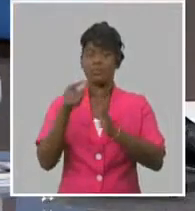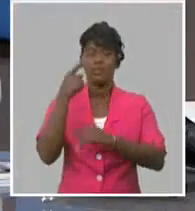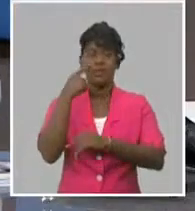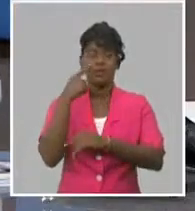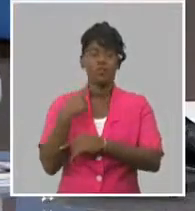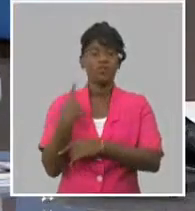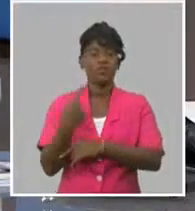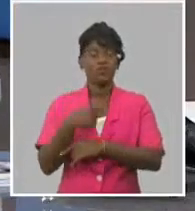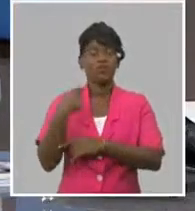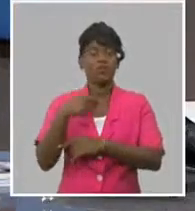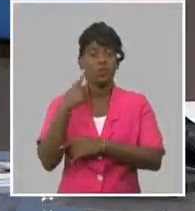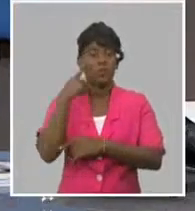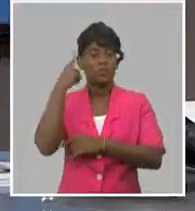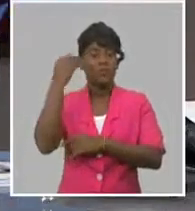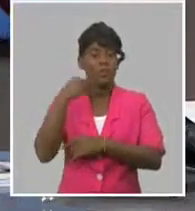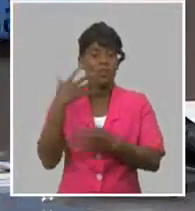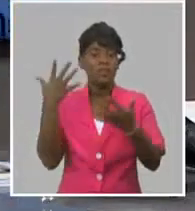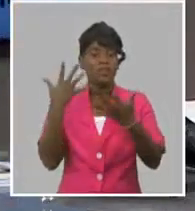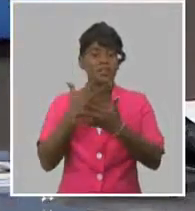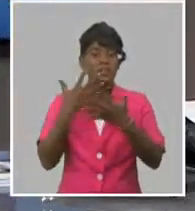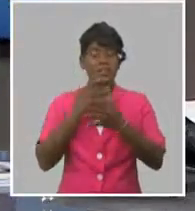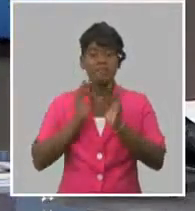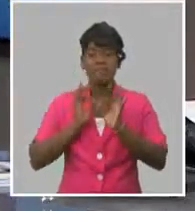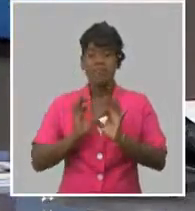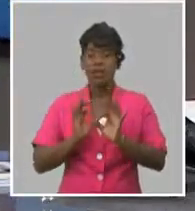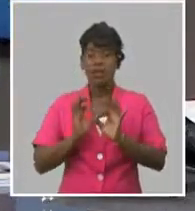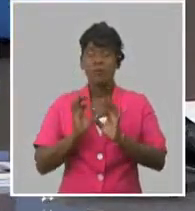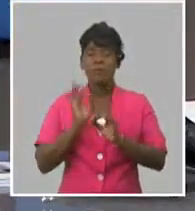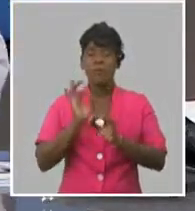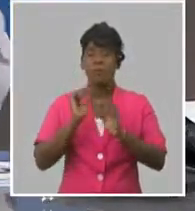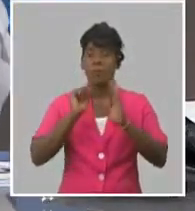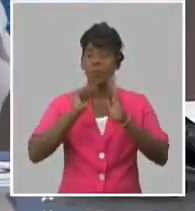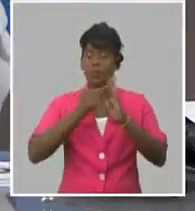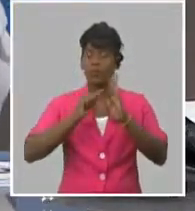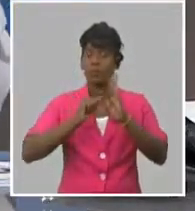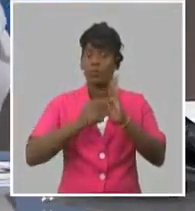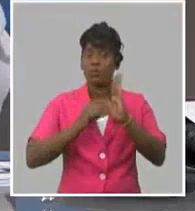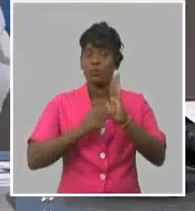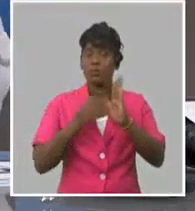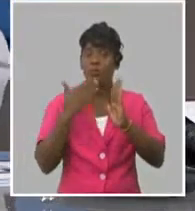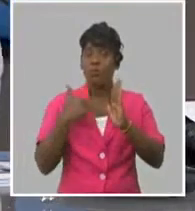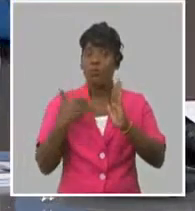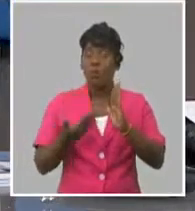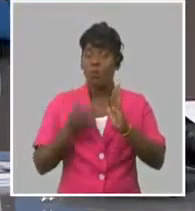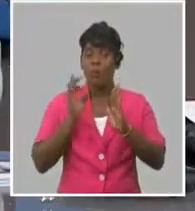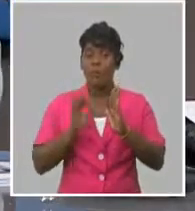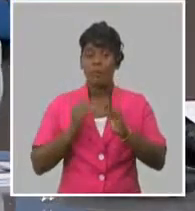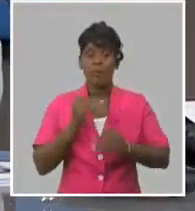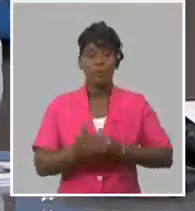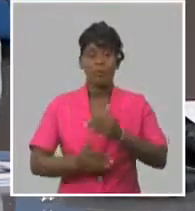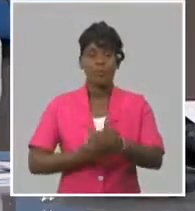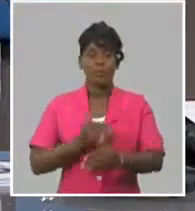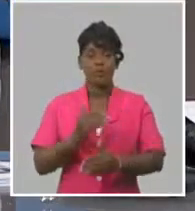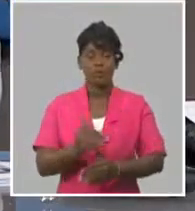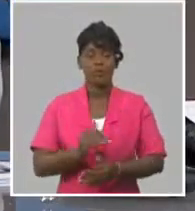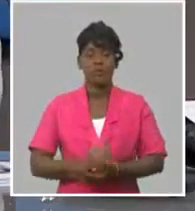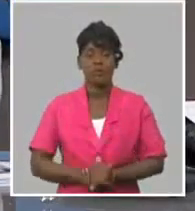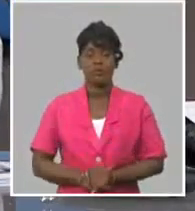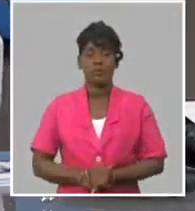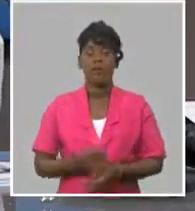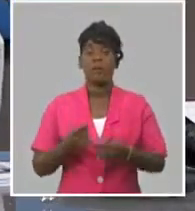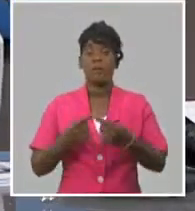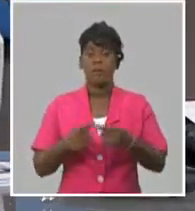yo creo que hay que tenerlo en cuenta también a la hora de enfrentar un proceso de este tipo. Hay problemas de